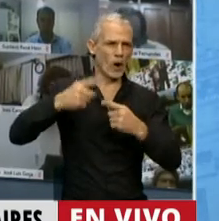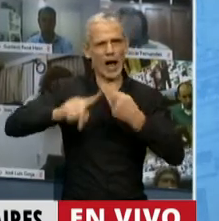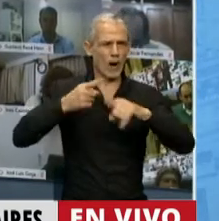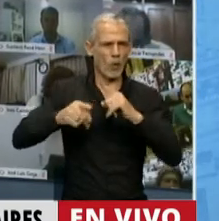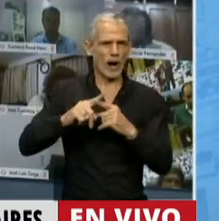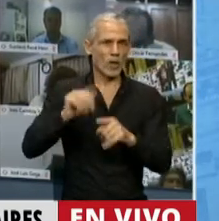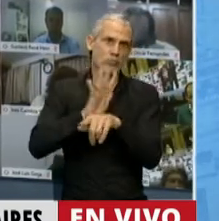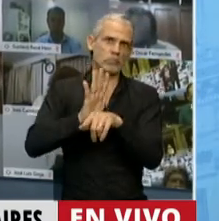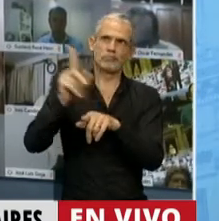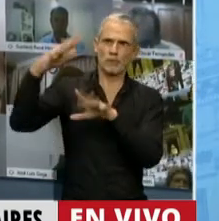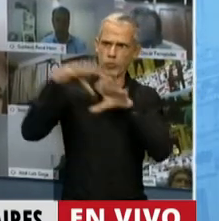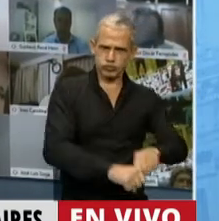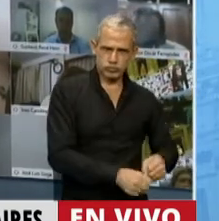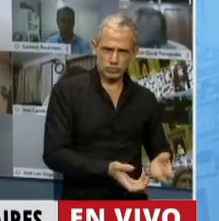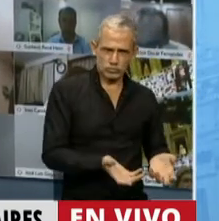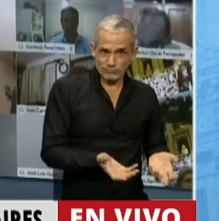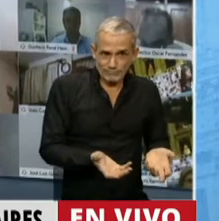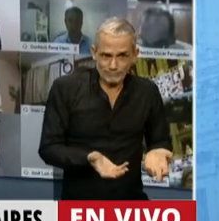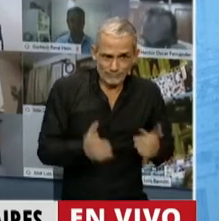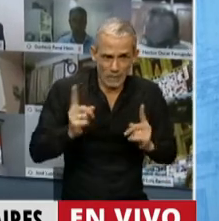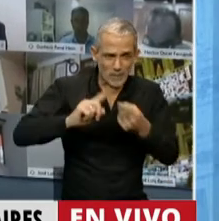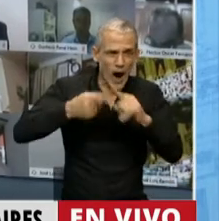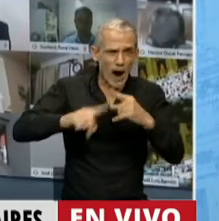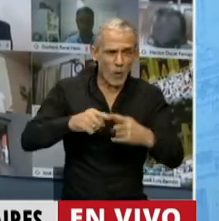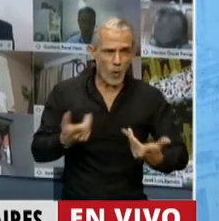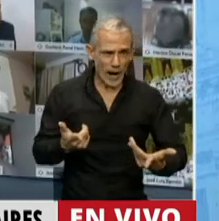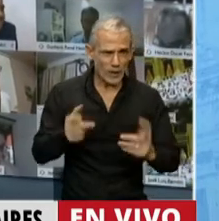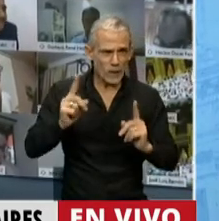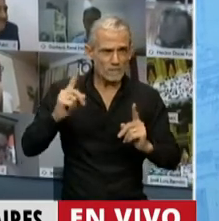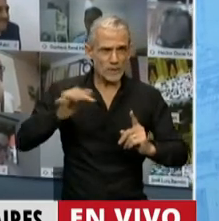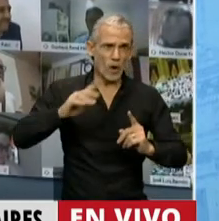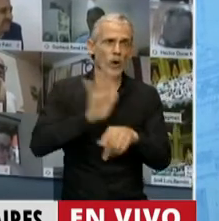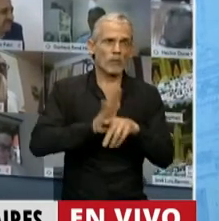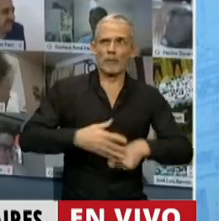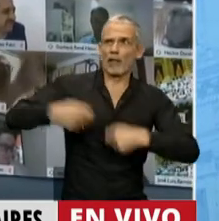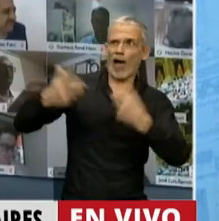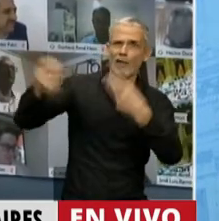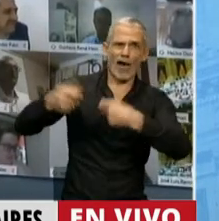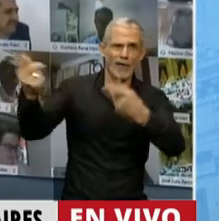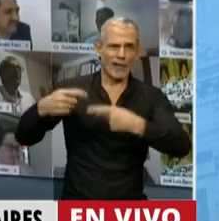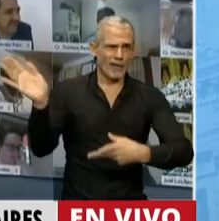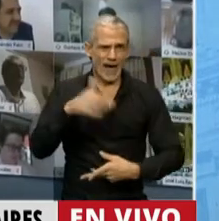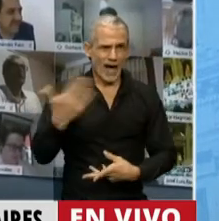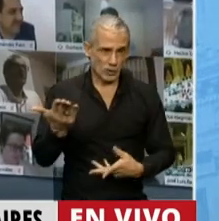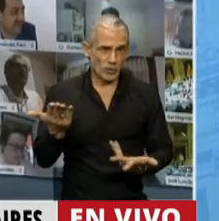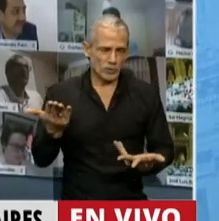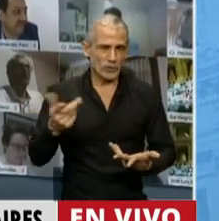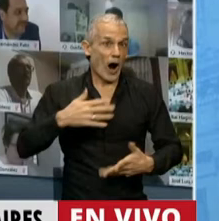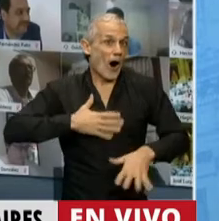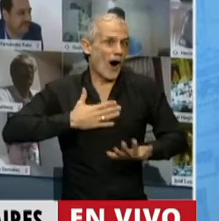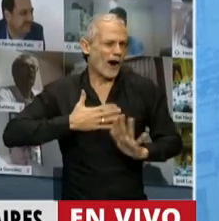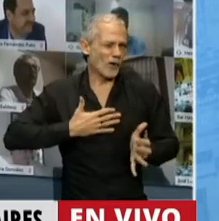del imperialismo a este acuerdo porque como estamos entregando todo, efectivamente se ponen muy